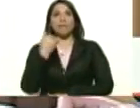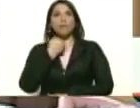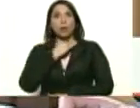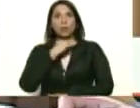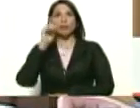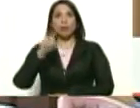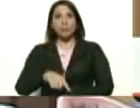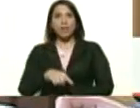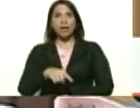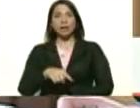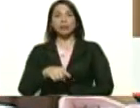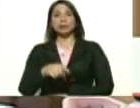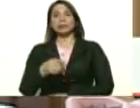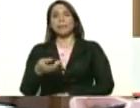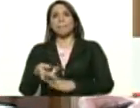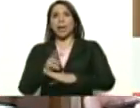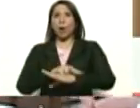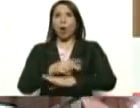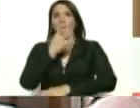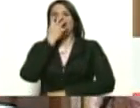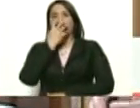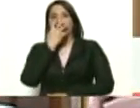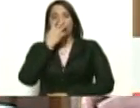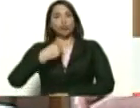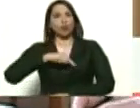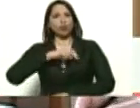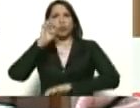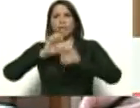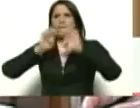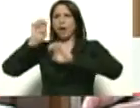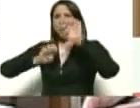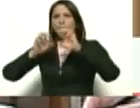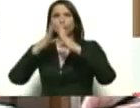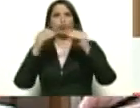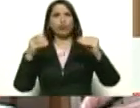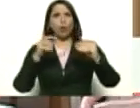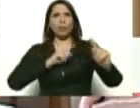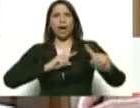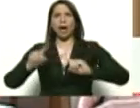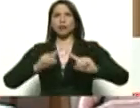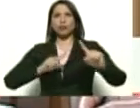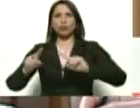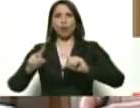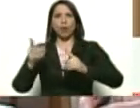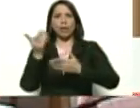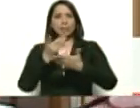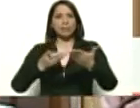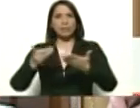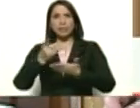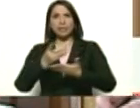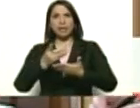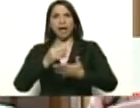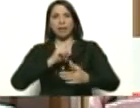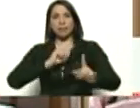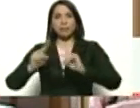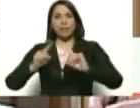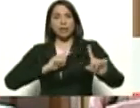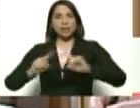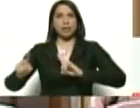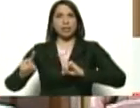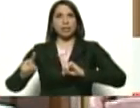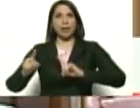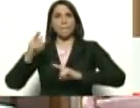condición crítica. Hemos estado evaluando todas las acciones diseñadas y dirigidas por el presidente